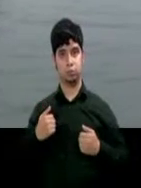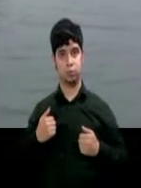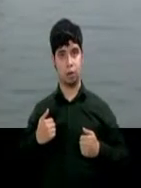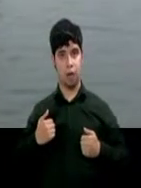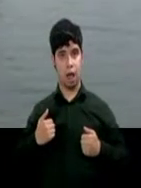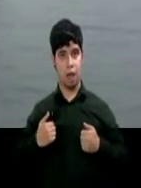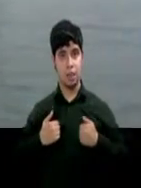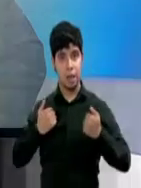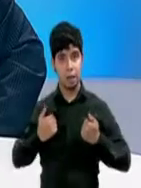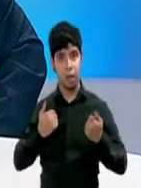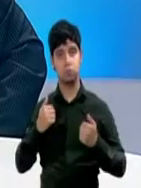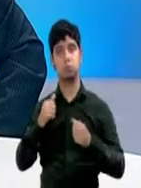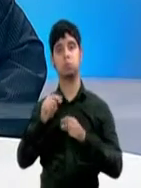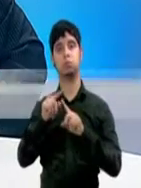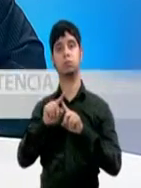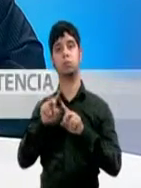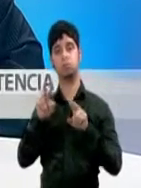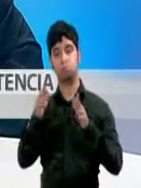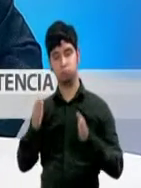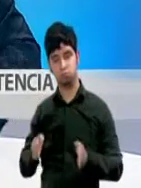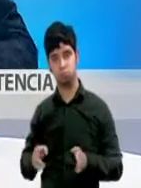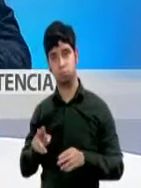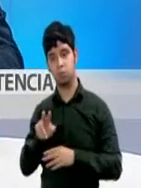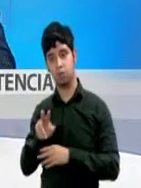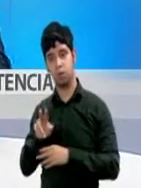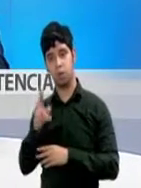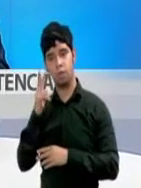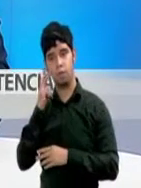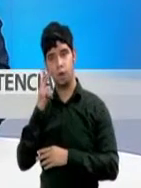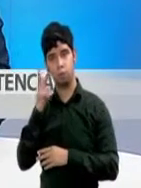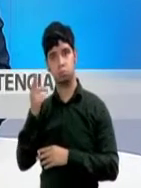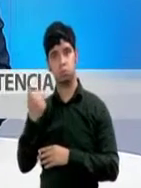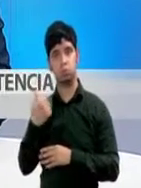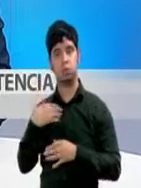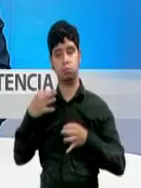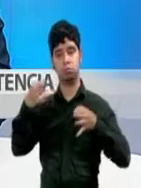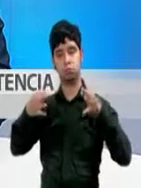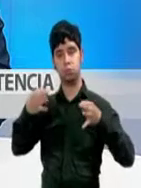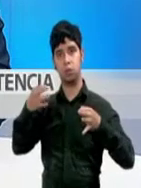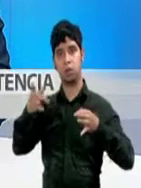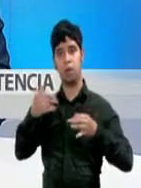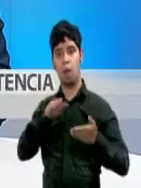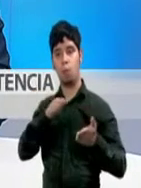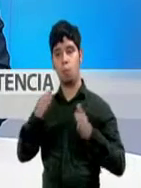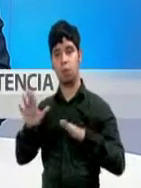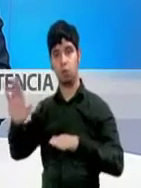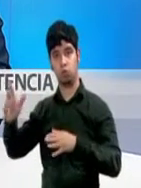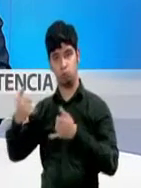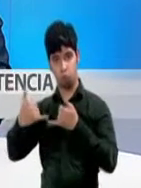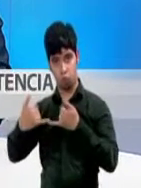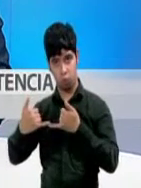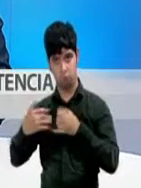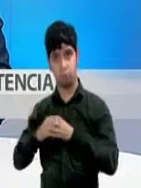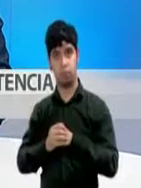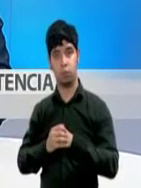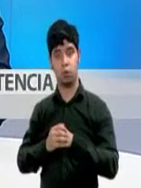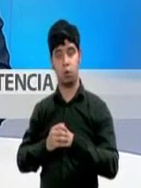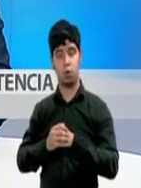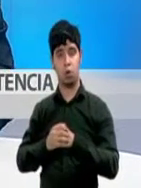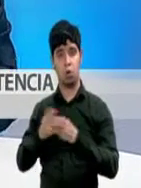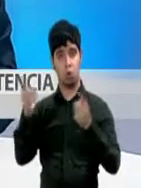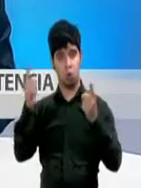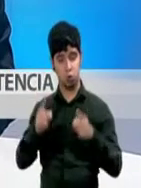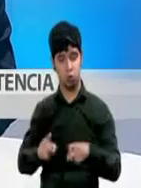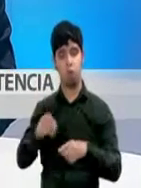anunciaron que apelarán el verdicto y la sentencia por la muerte de su novia Riva Stinkham, ocurrida en febrero